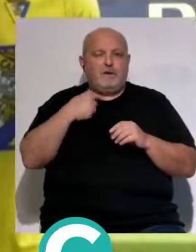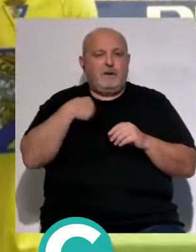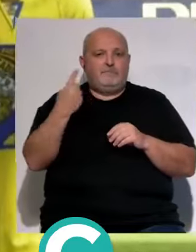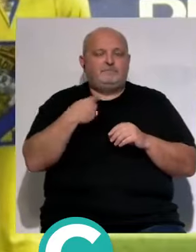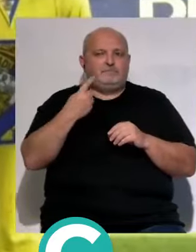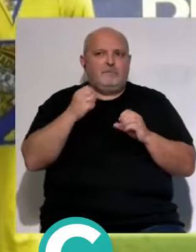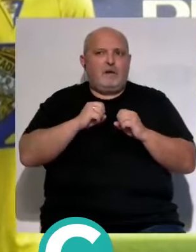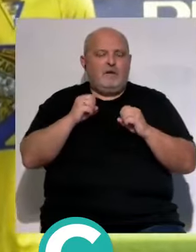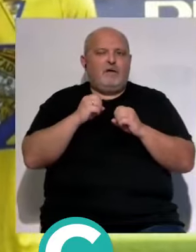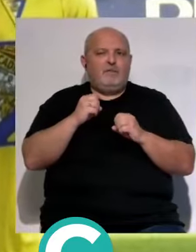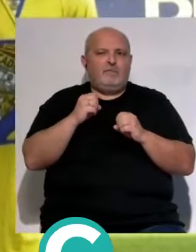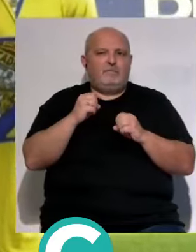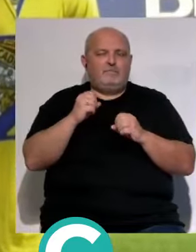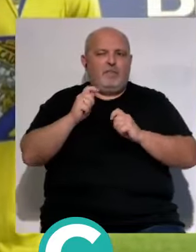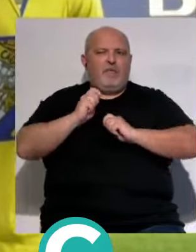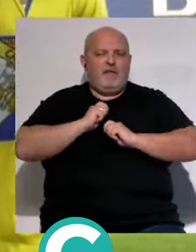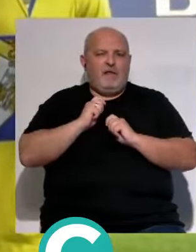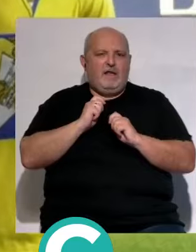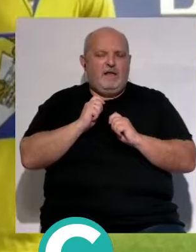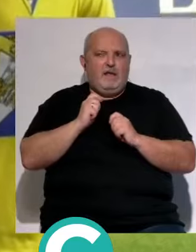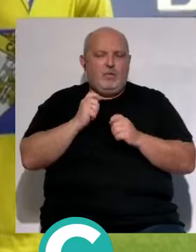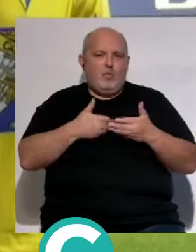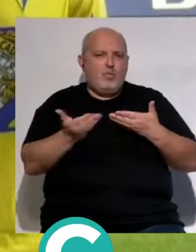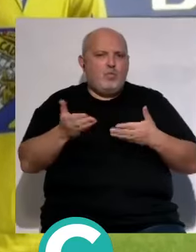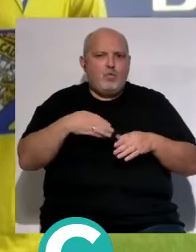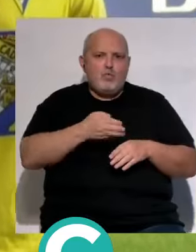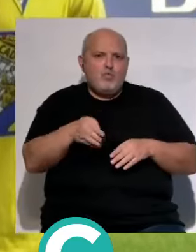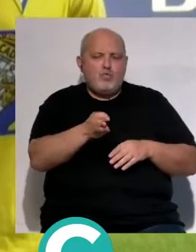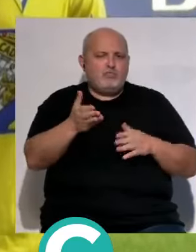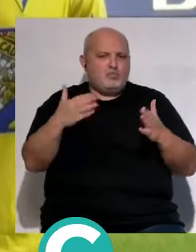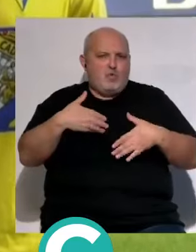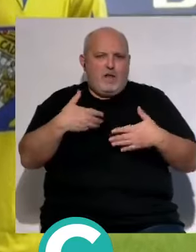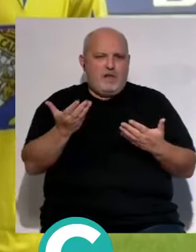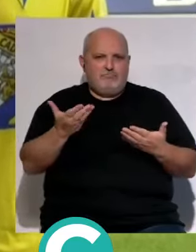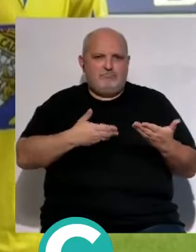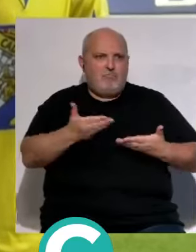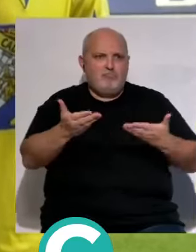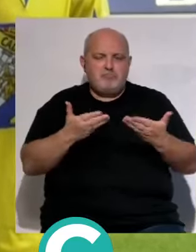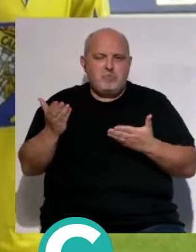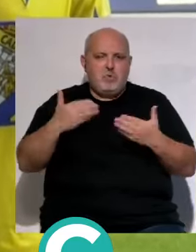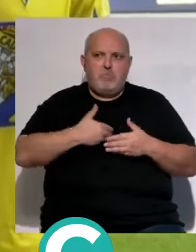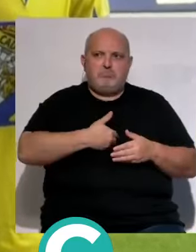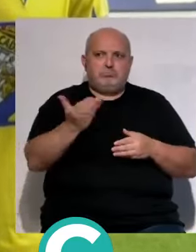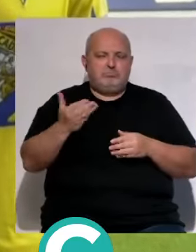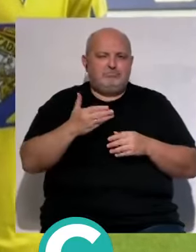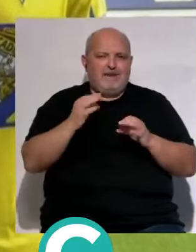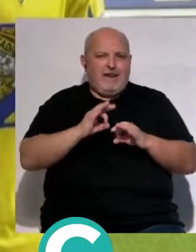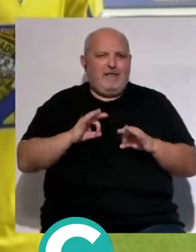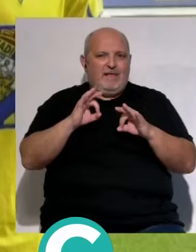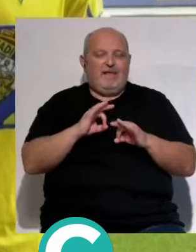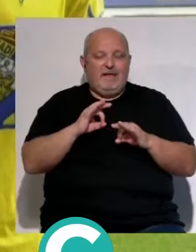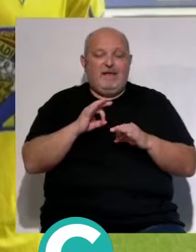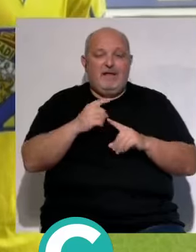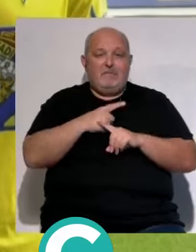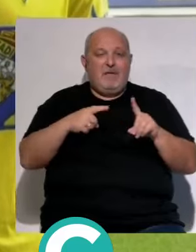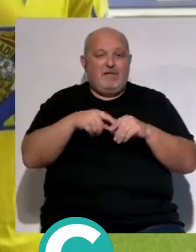no teníamos un futbolista que desbordase y centrase no teníamos futbolista que diera un pase al hueco todo nuestro